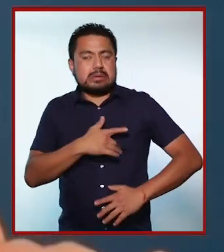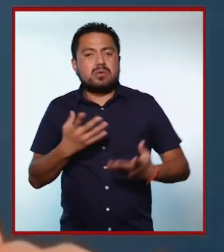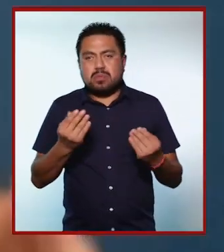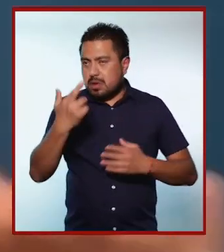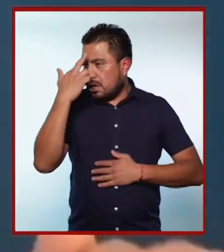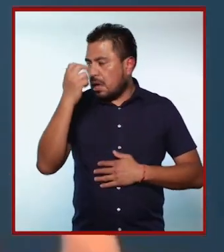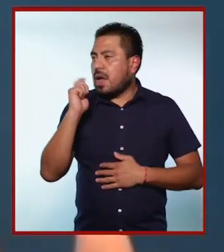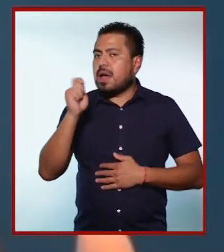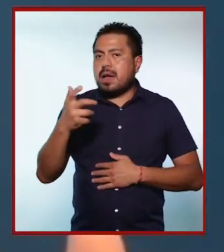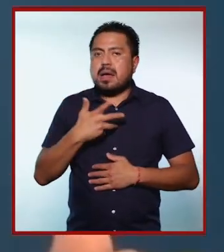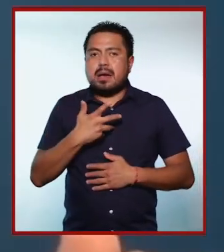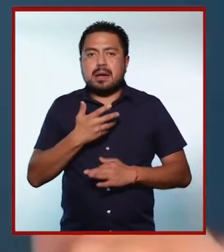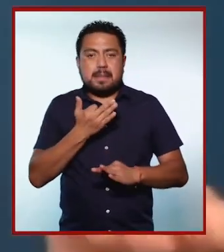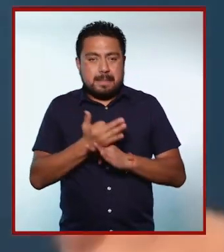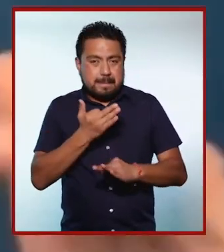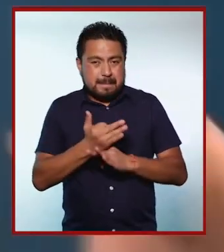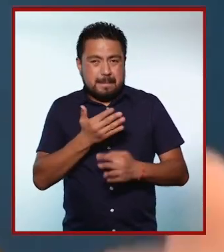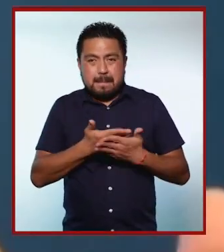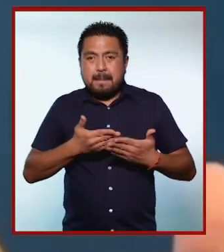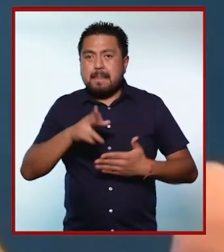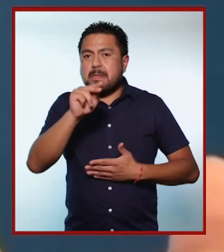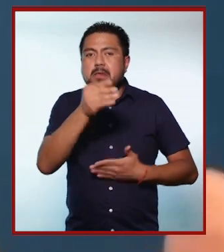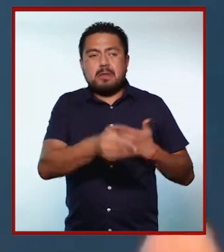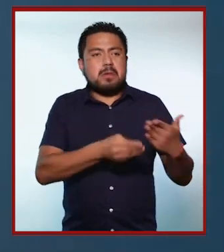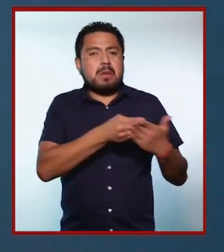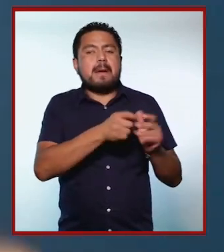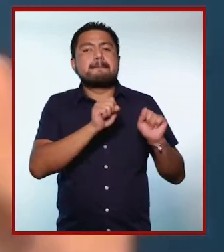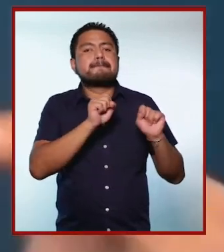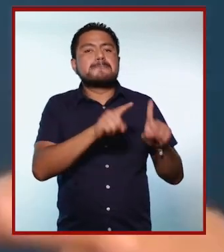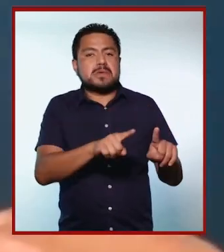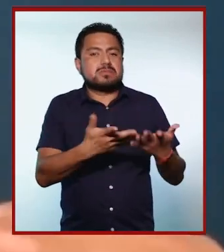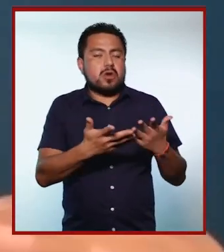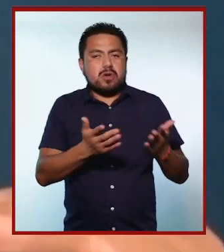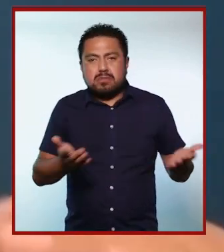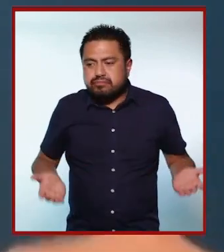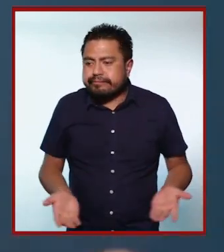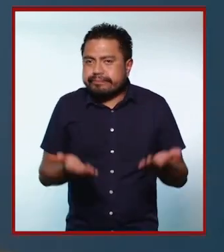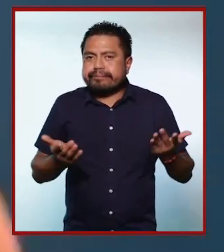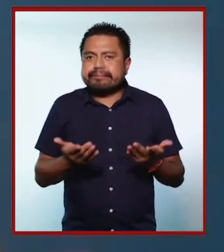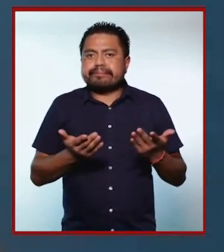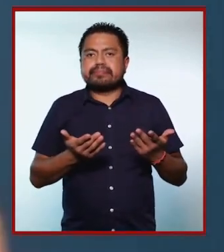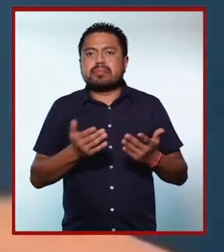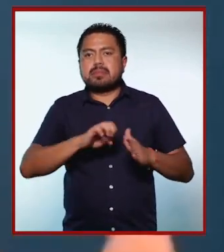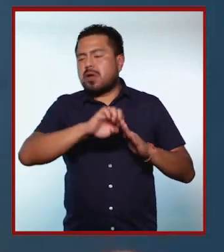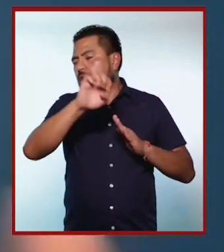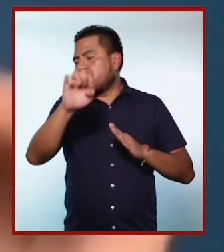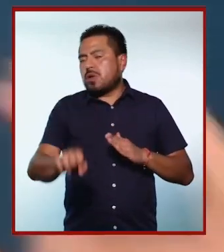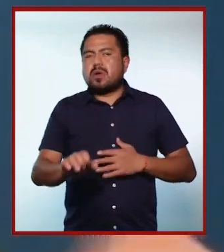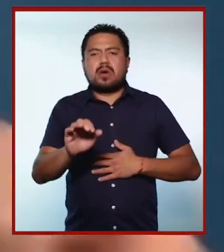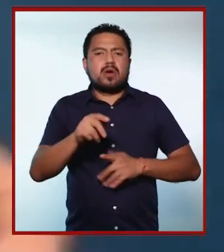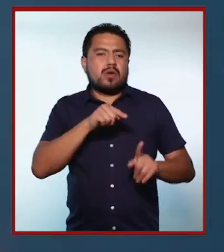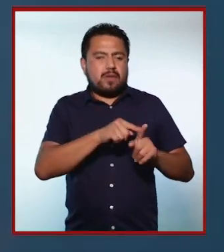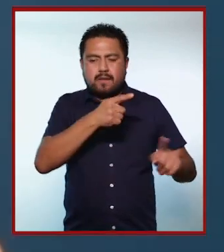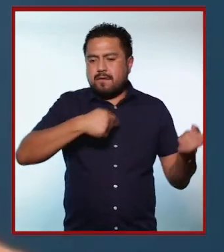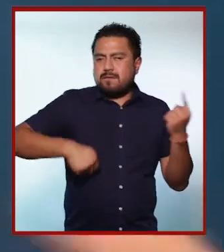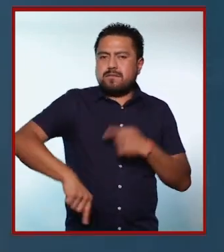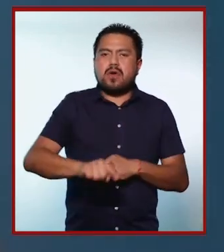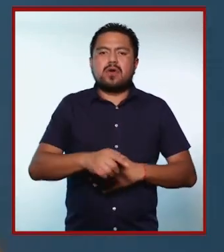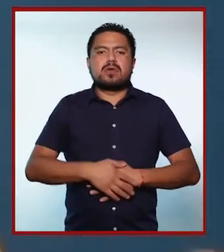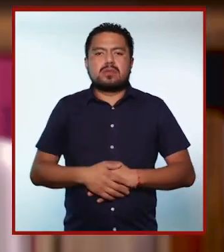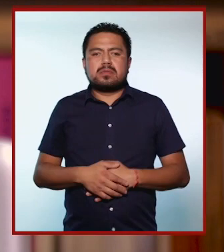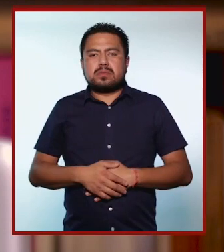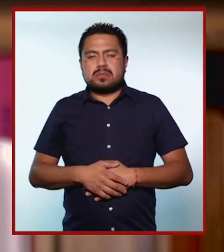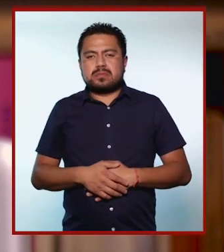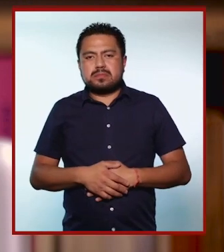creo que tiene muchísima razón, ¿no? Desafortunadamente, no se le da el mismo empuje y auge, por ejemplo, en el caso del